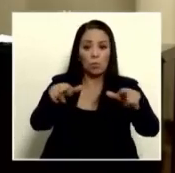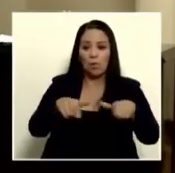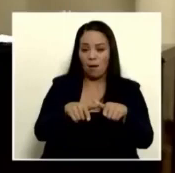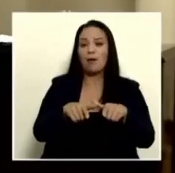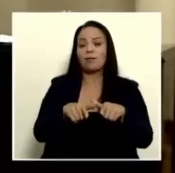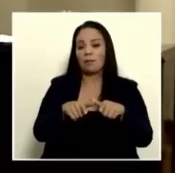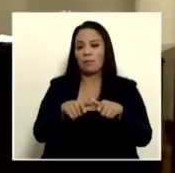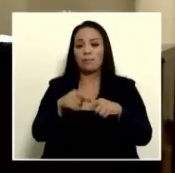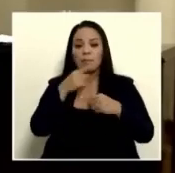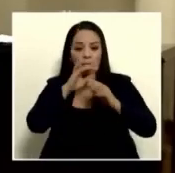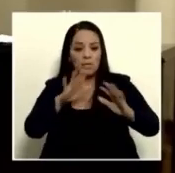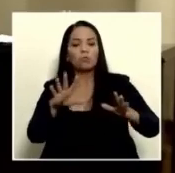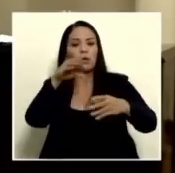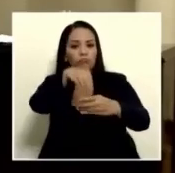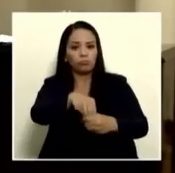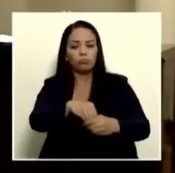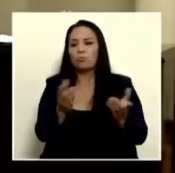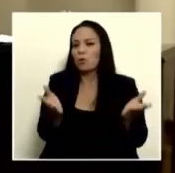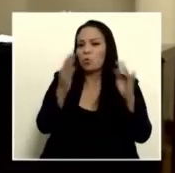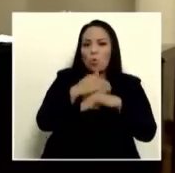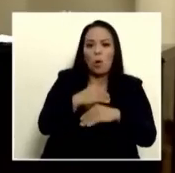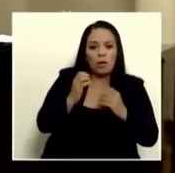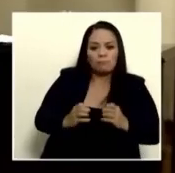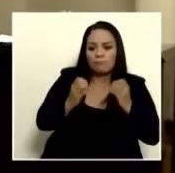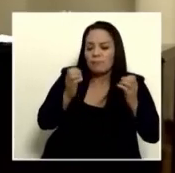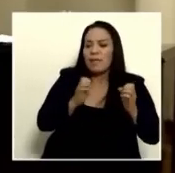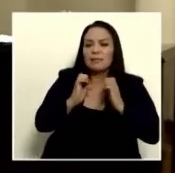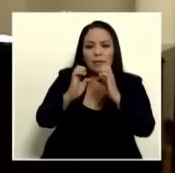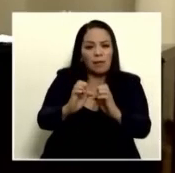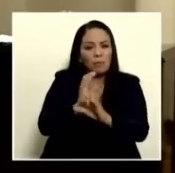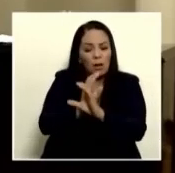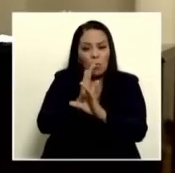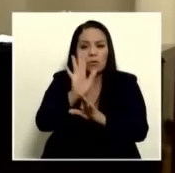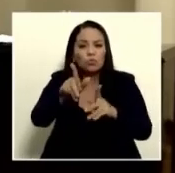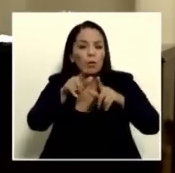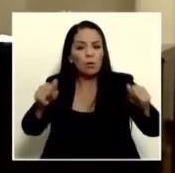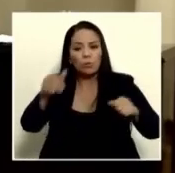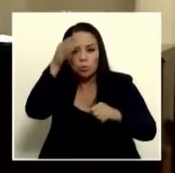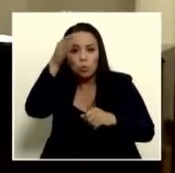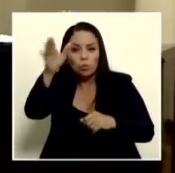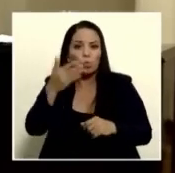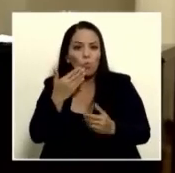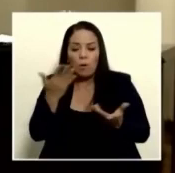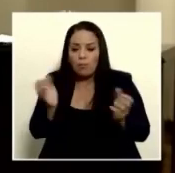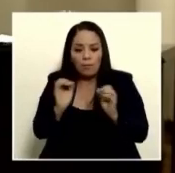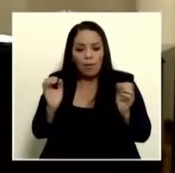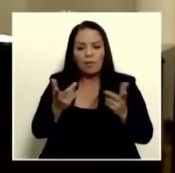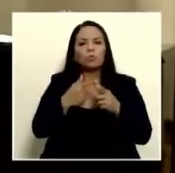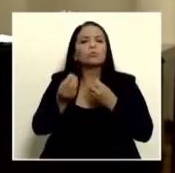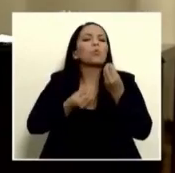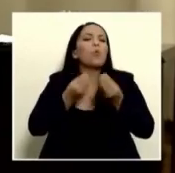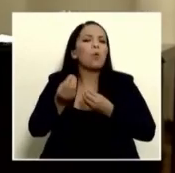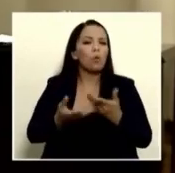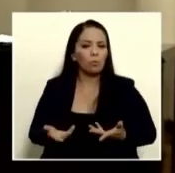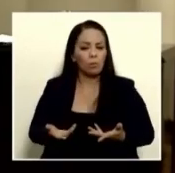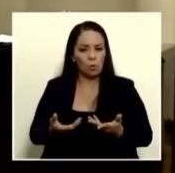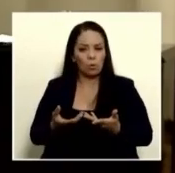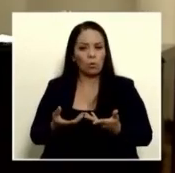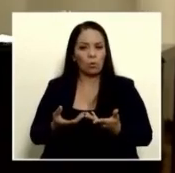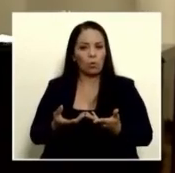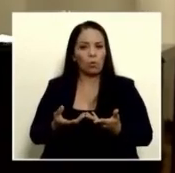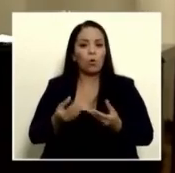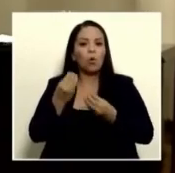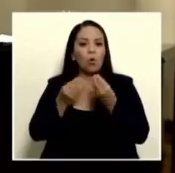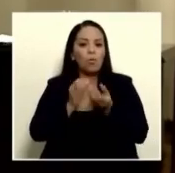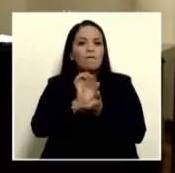donde pasan a mayor tiempo y no existe una estrategia para cuidar su lengua y su cultura como podemos evitar que